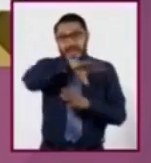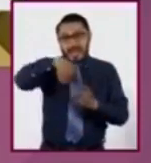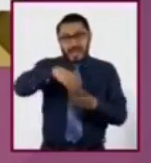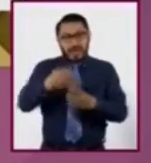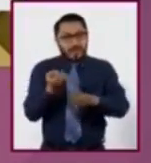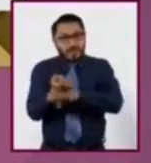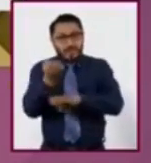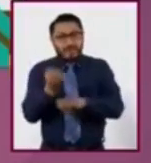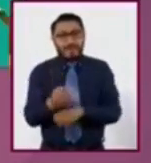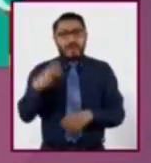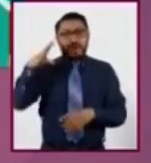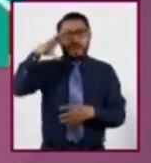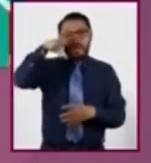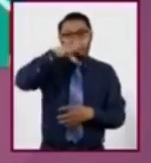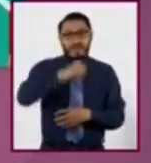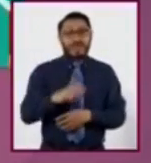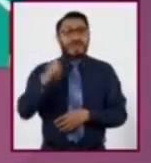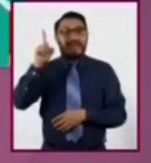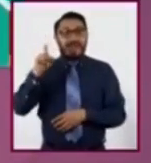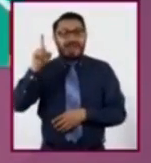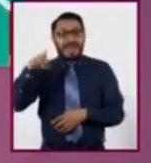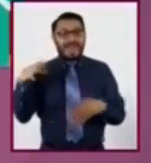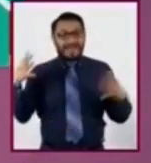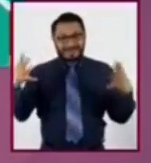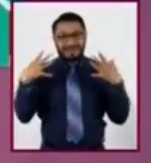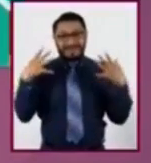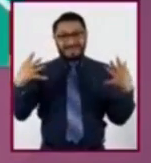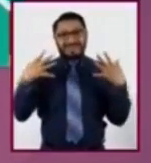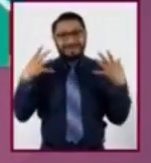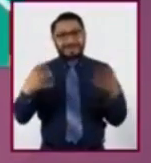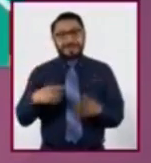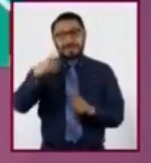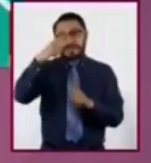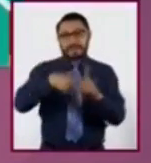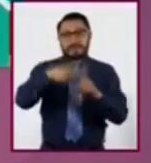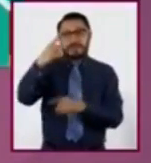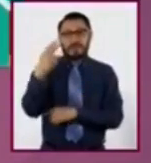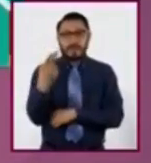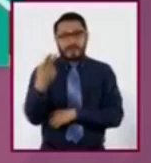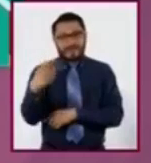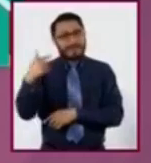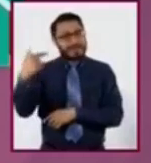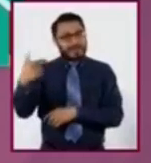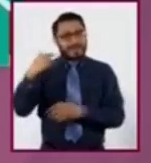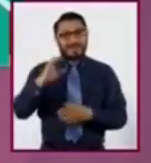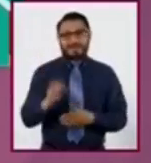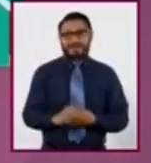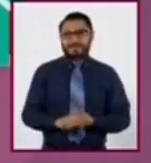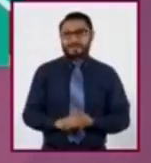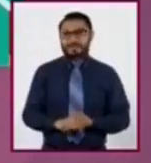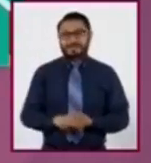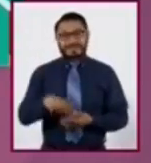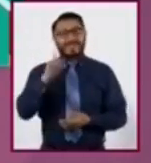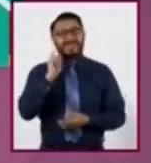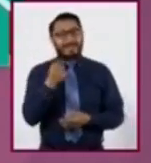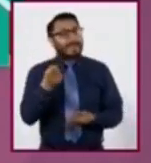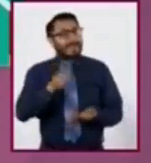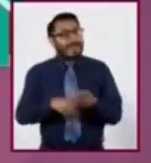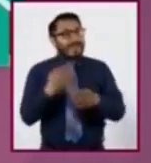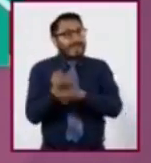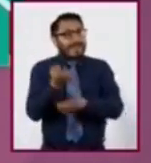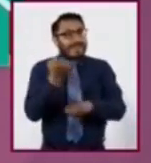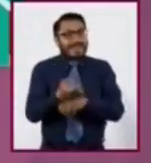subhúmedo y la temperatura media anual es de 25 grados Celsius, lo que explica que en este estado se